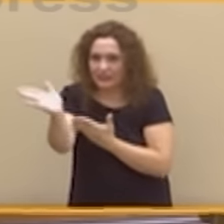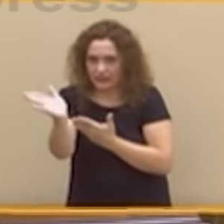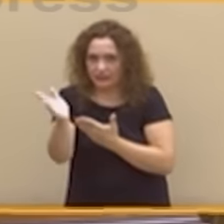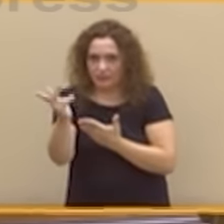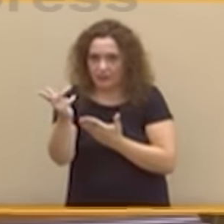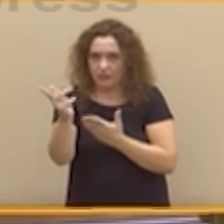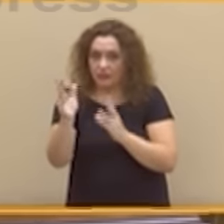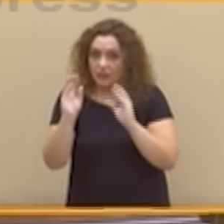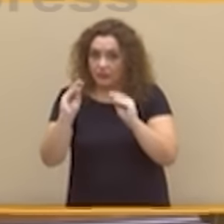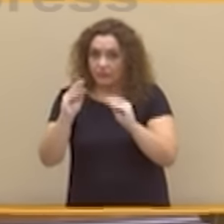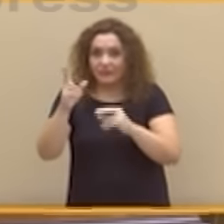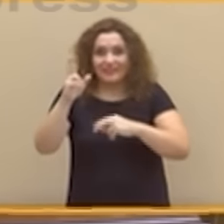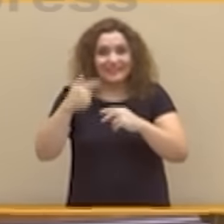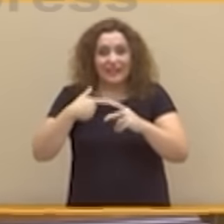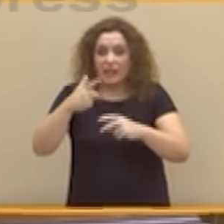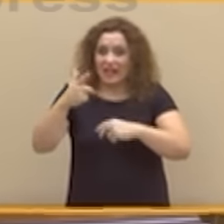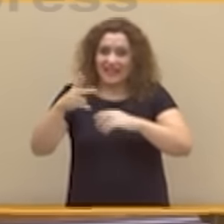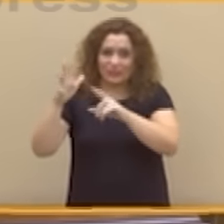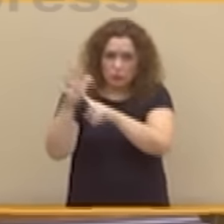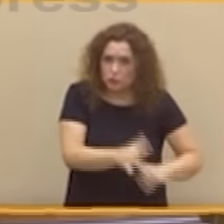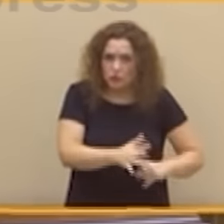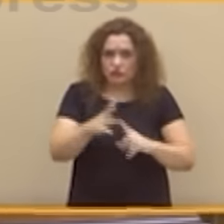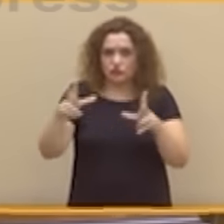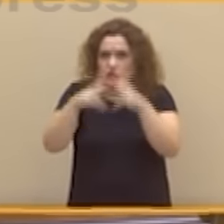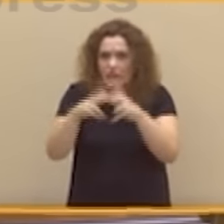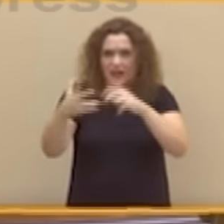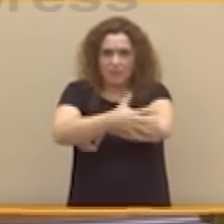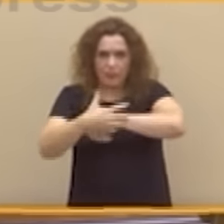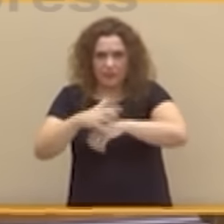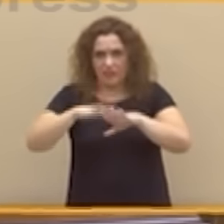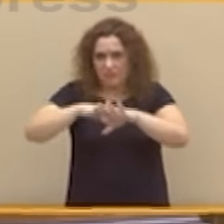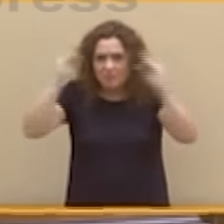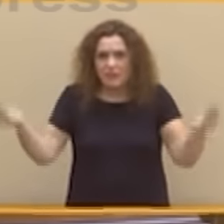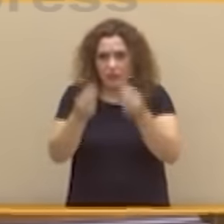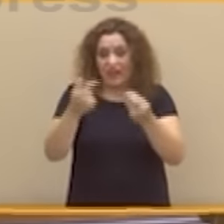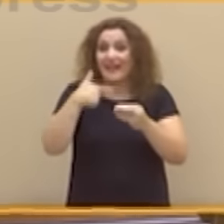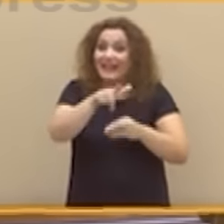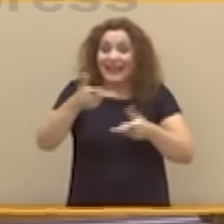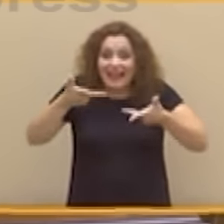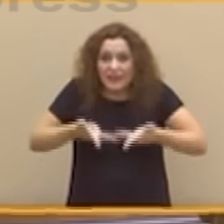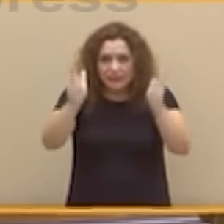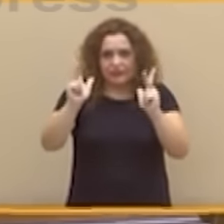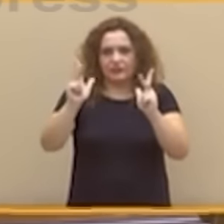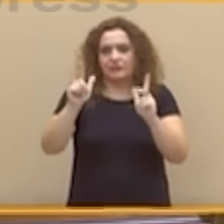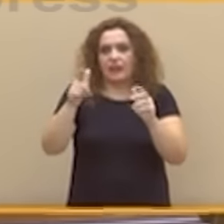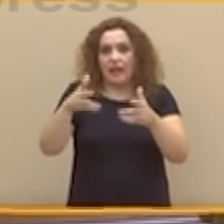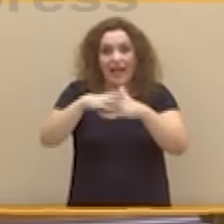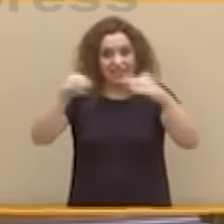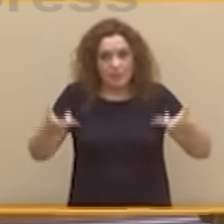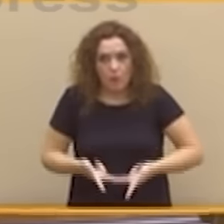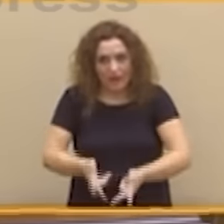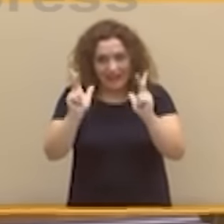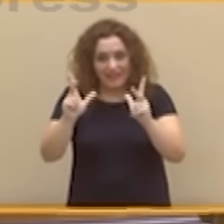de exclusión social, de pobreza y dominación. La libertad, la democracia, la igualdad, la solidaridad y la paz